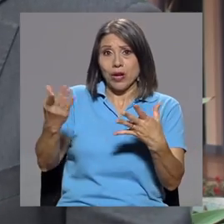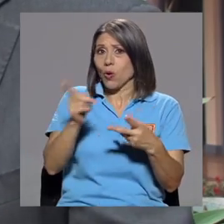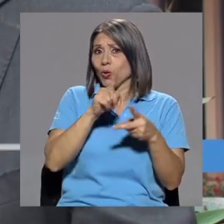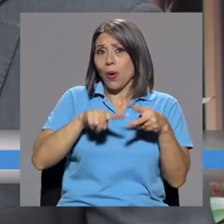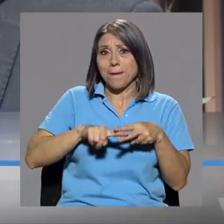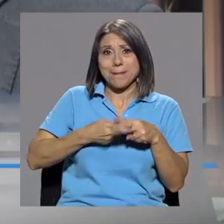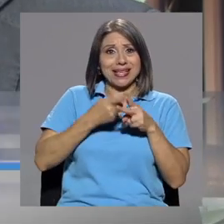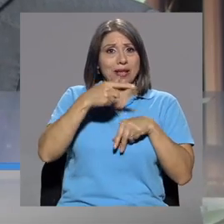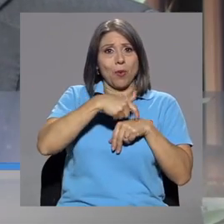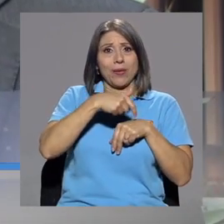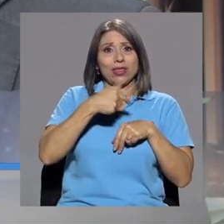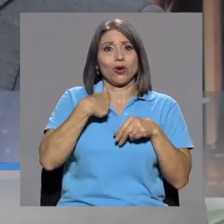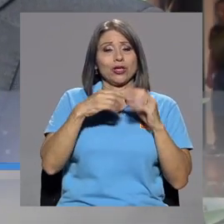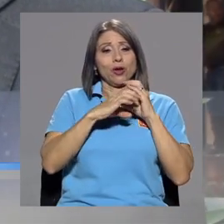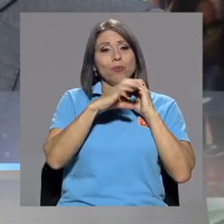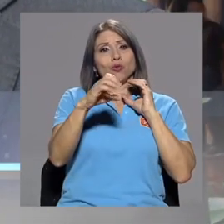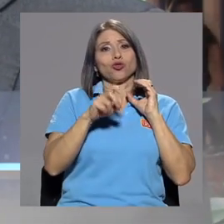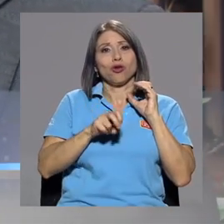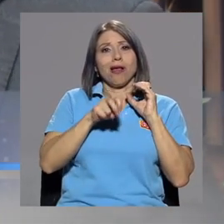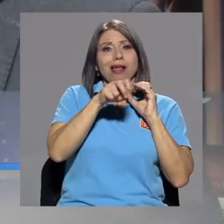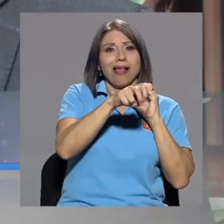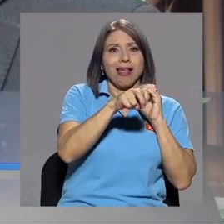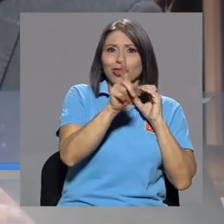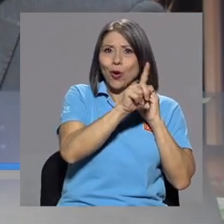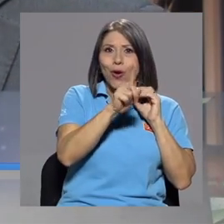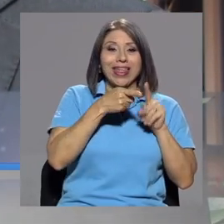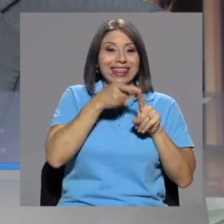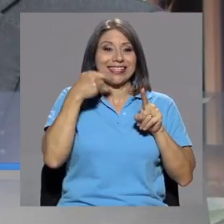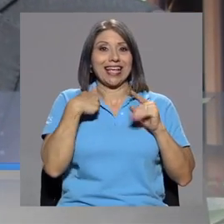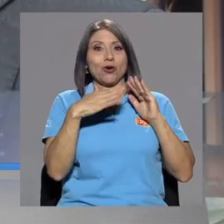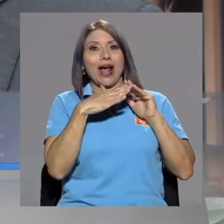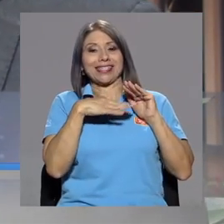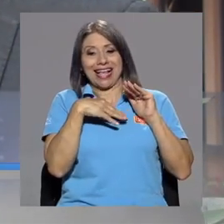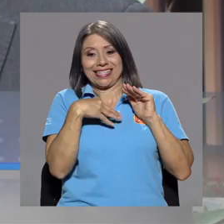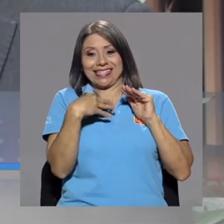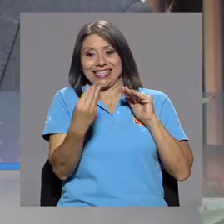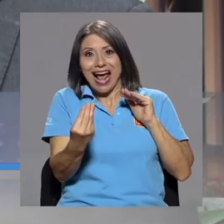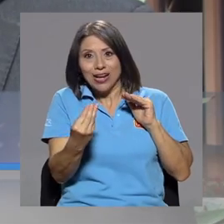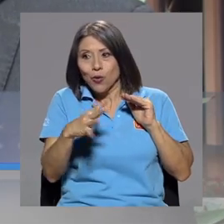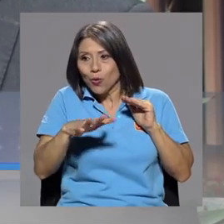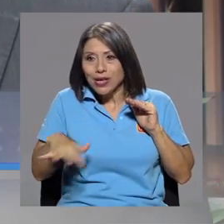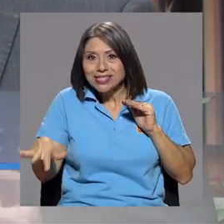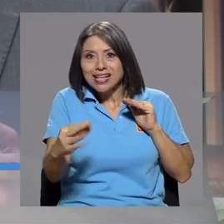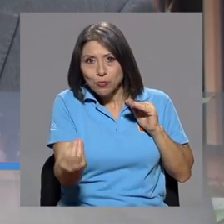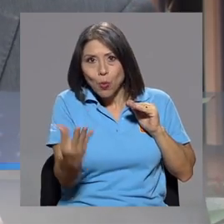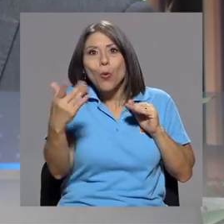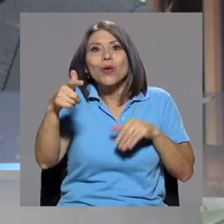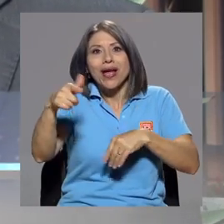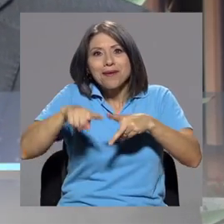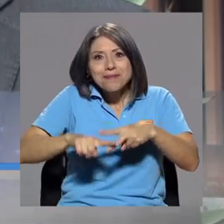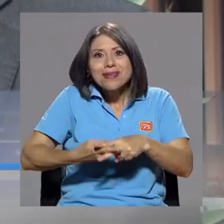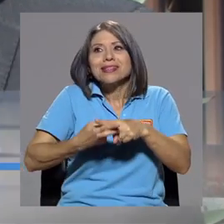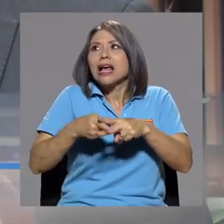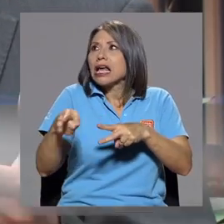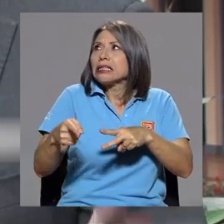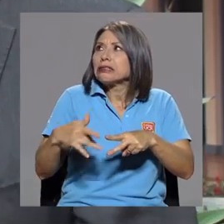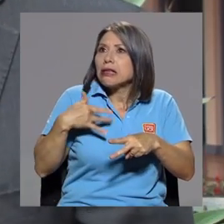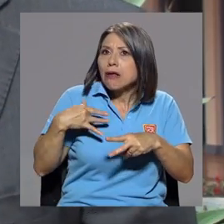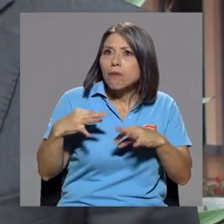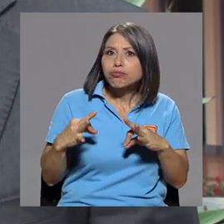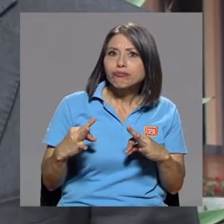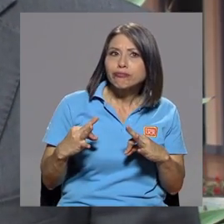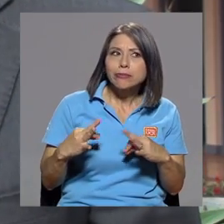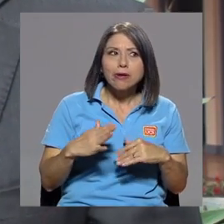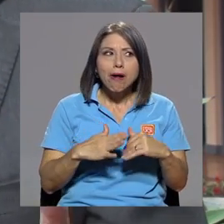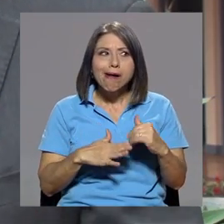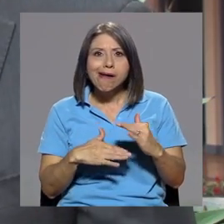bus o en la unidad, sino desde que yo salgo al espacio público, desde que pongo un pie fuera de mi casa y ese espacio público es confortable o no, si es